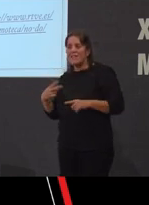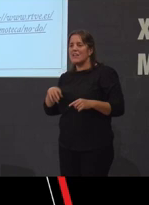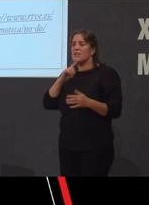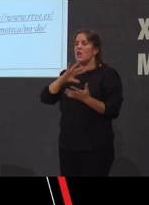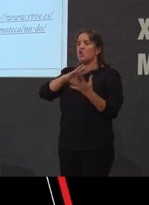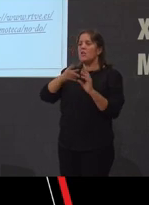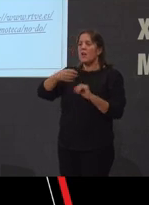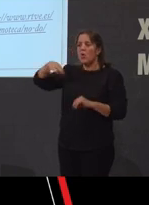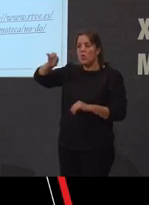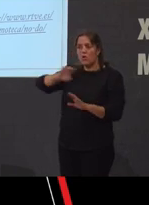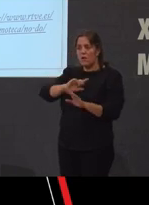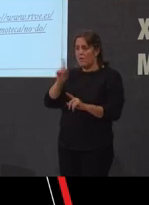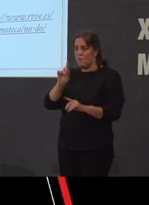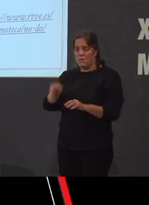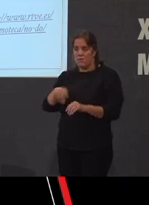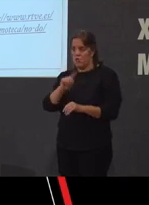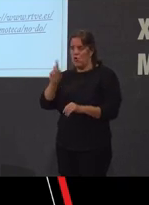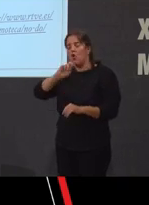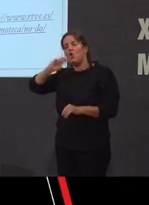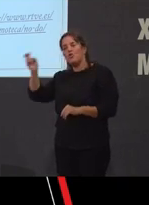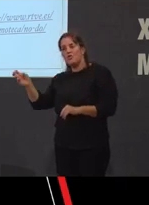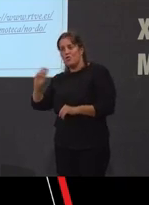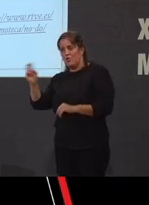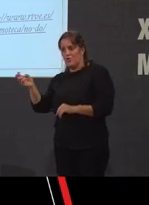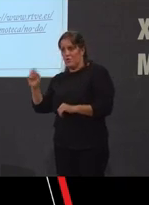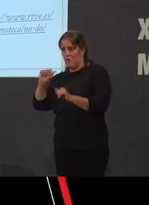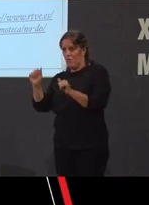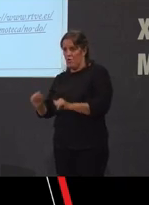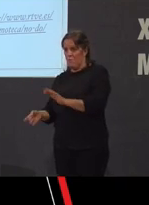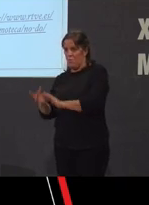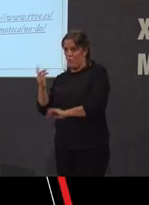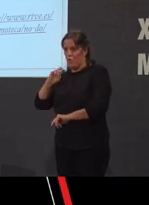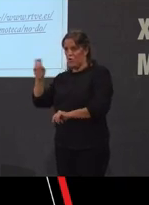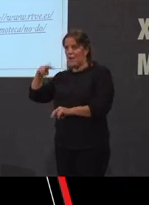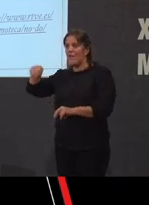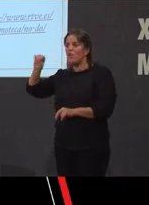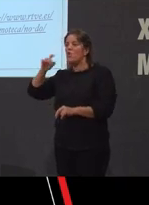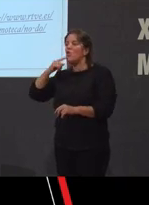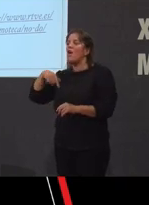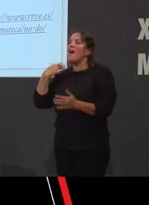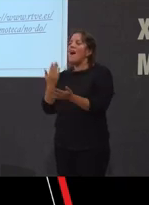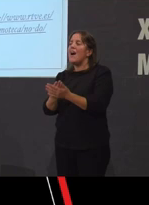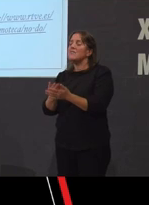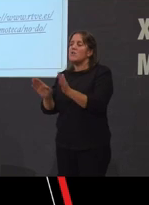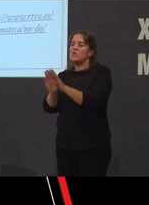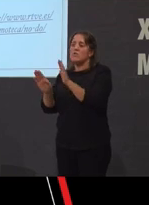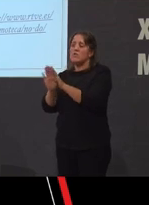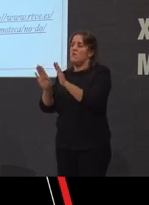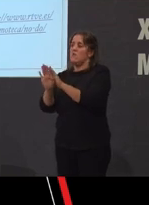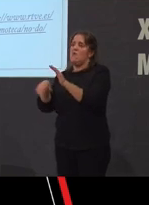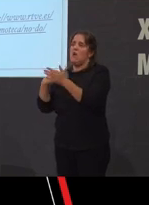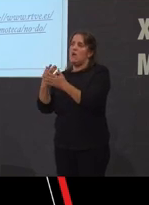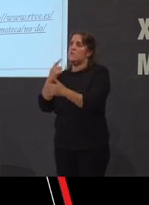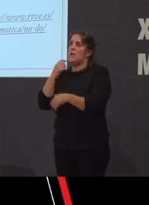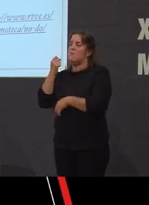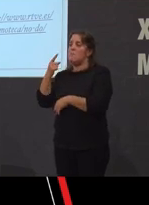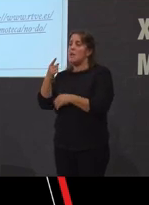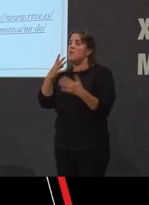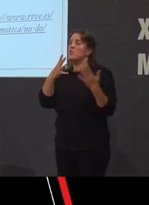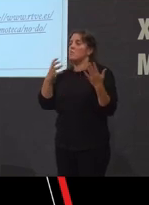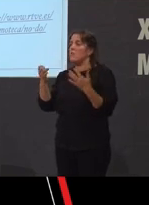noticiarios tamén había outro tipo de producción entón a producción de nodo mantivose ata moi moi adiante ata o ano